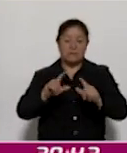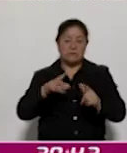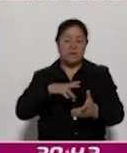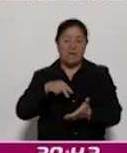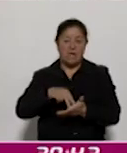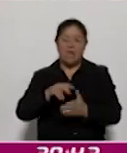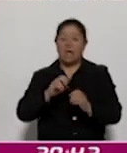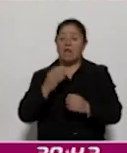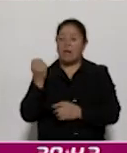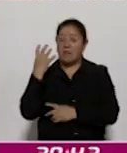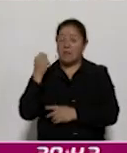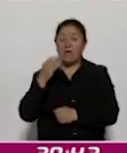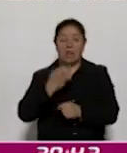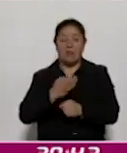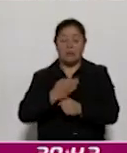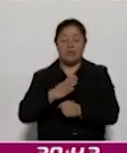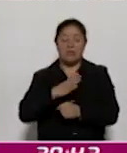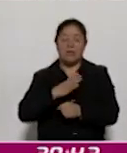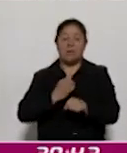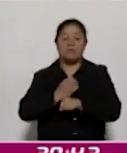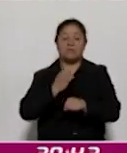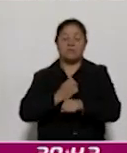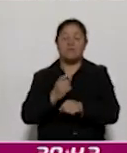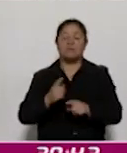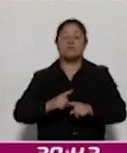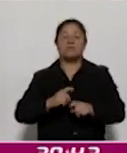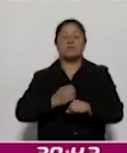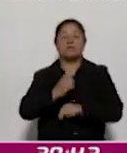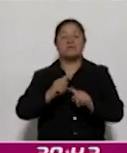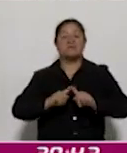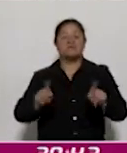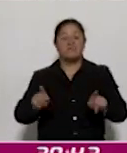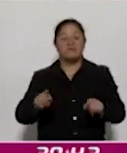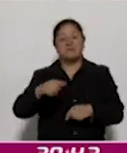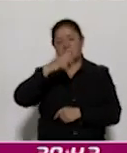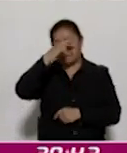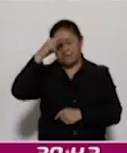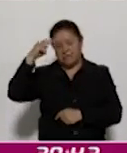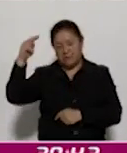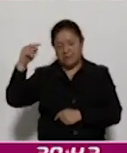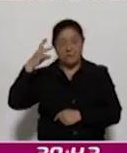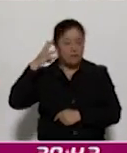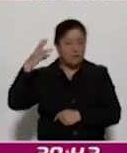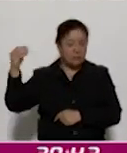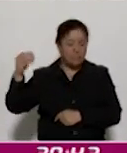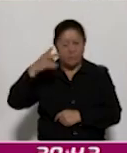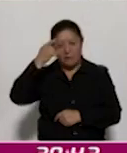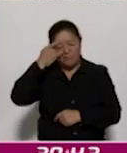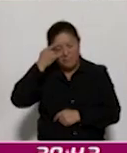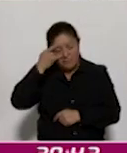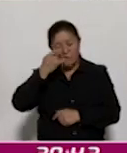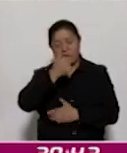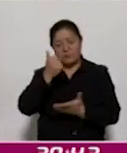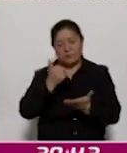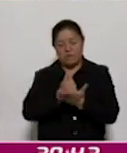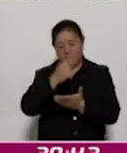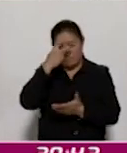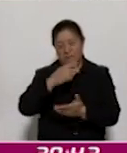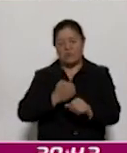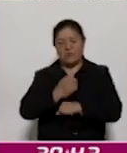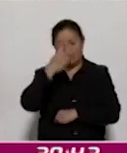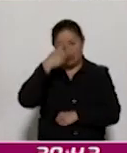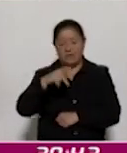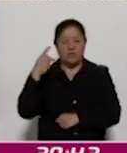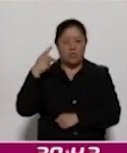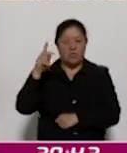maestras y maestros de otros estados, vienen de Nayarit, de Colima, de Campeche, del Estado de México, de la Ciudad de México, vienen de